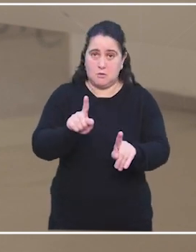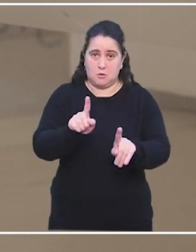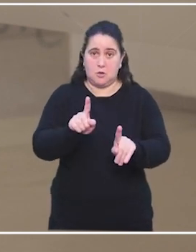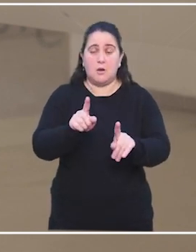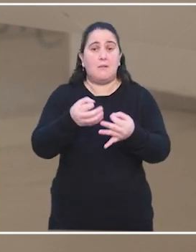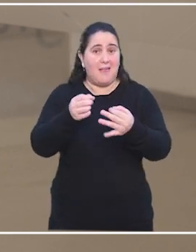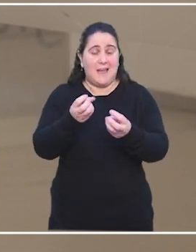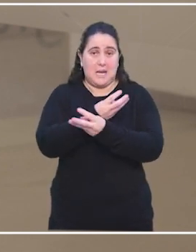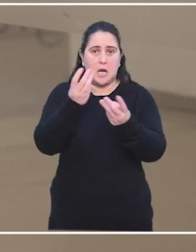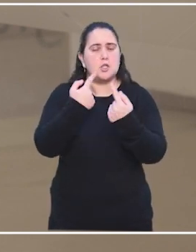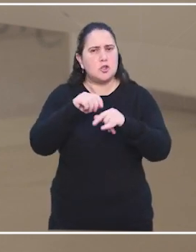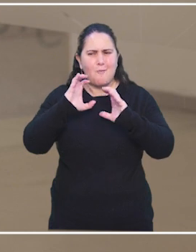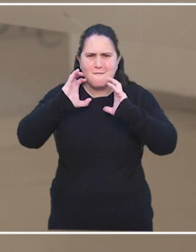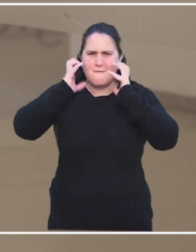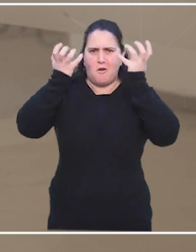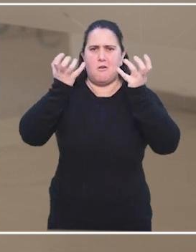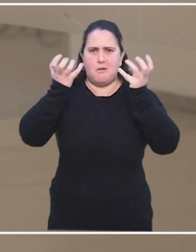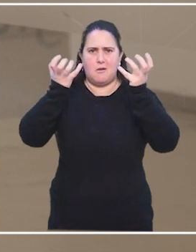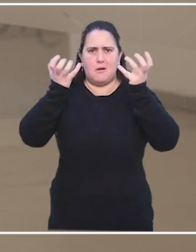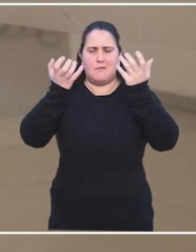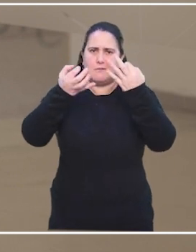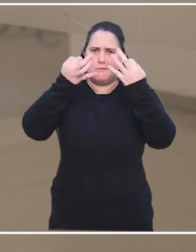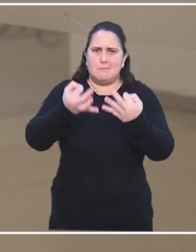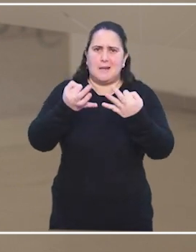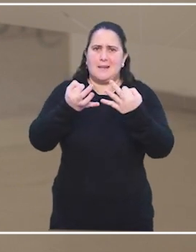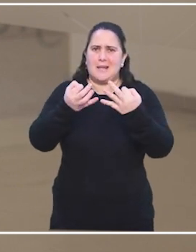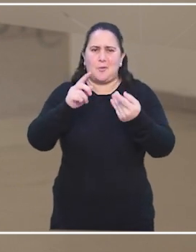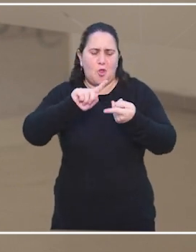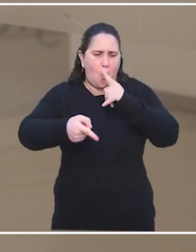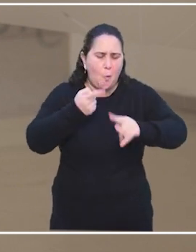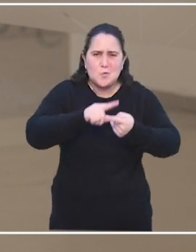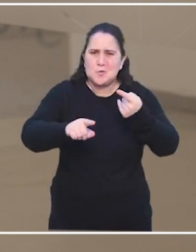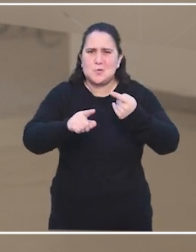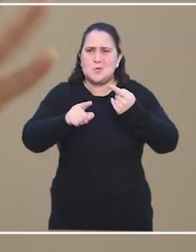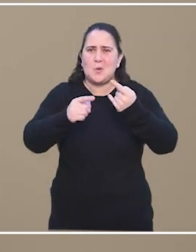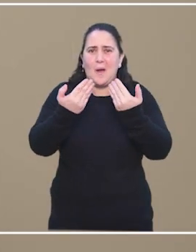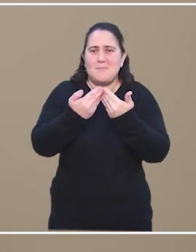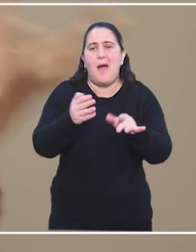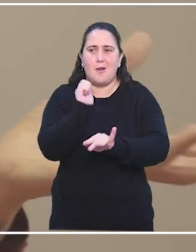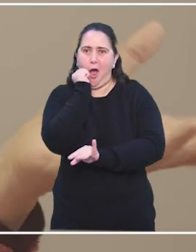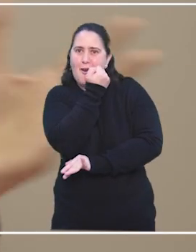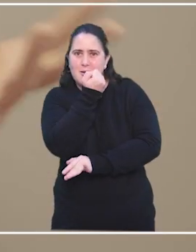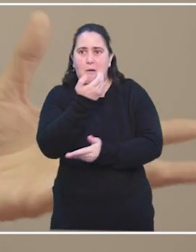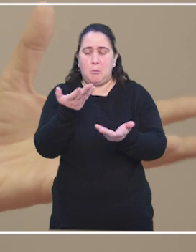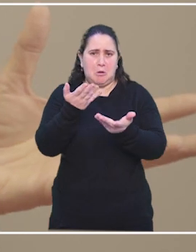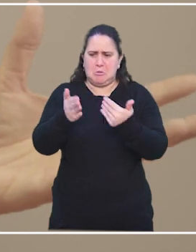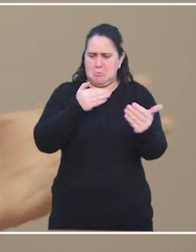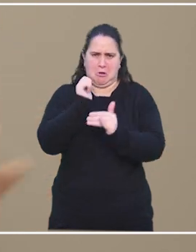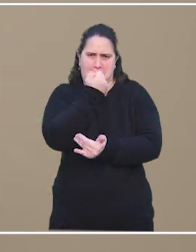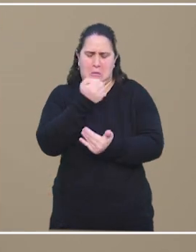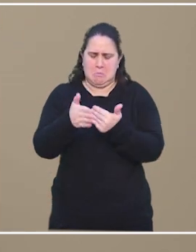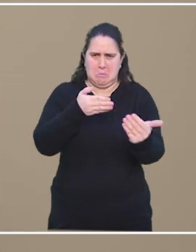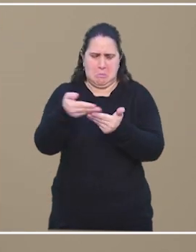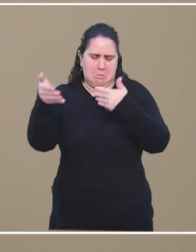Y entonces el nivel de violencia que hay en ese tipo de discusiones, al principio improvisados por el anonimato, pero que ahora ni siquiera hace falta que sea